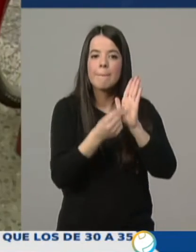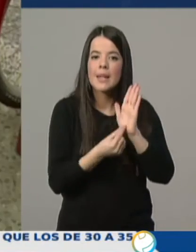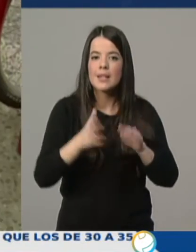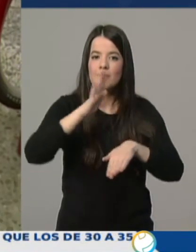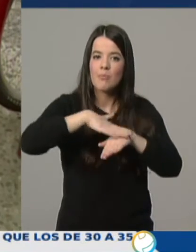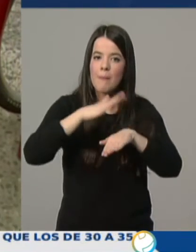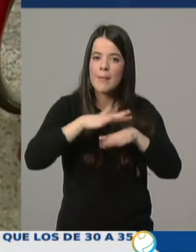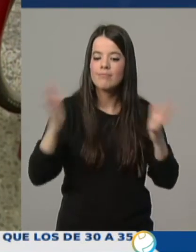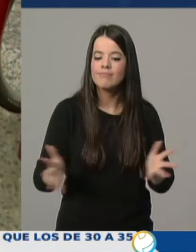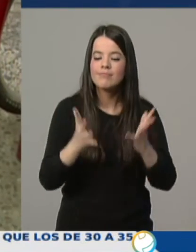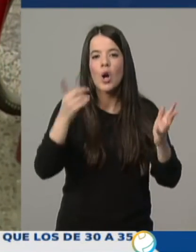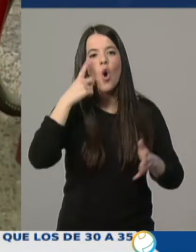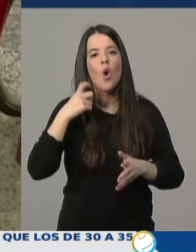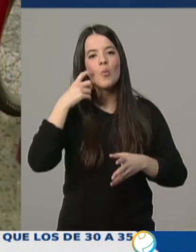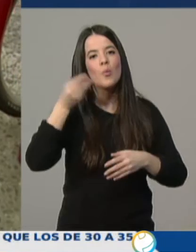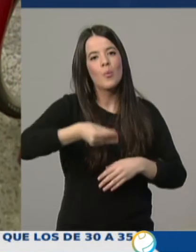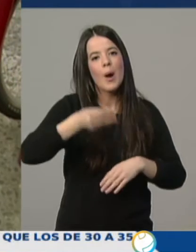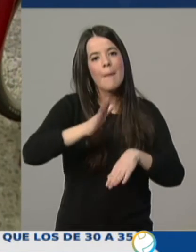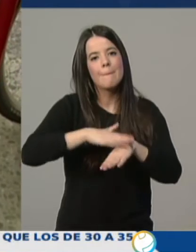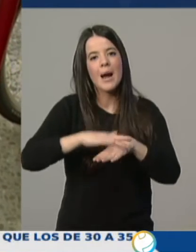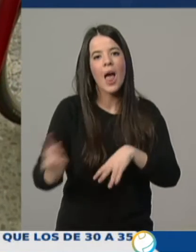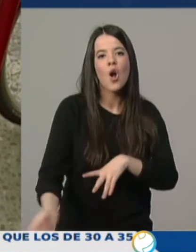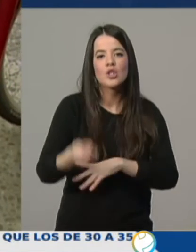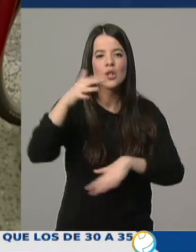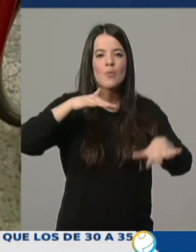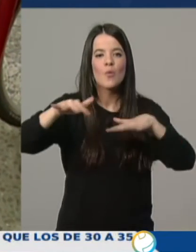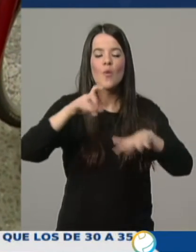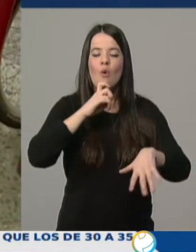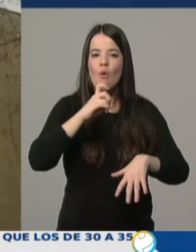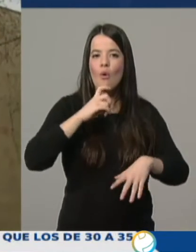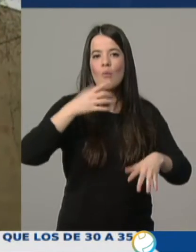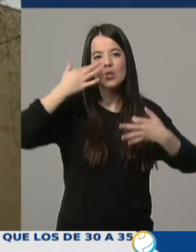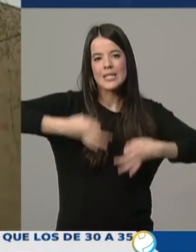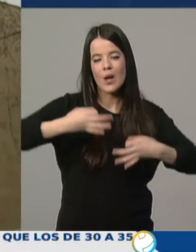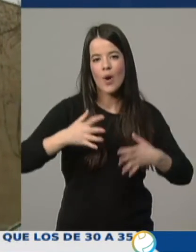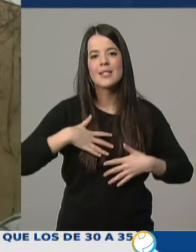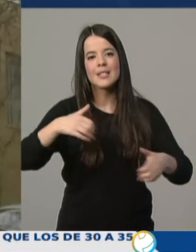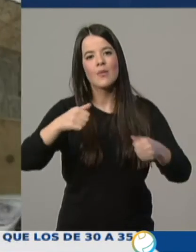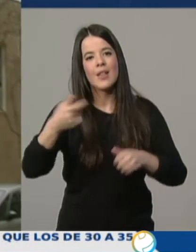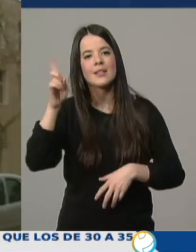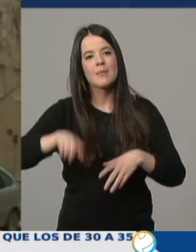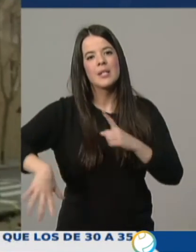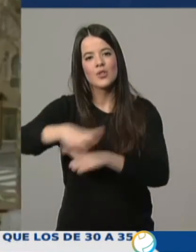perpetuar los buenos hábitos para lograr que la movilidad sea segura, saludable y sostenible.